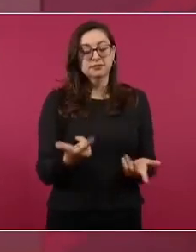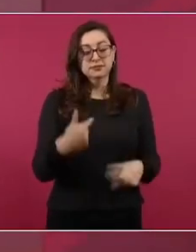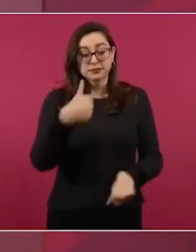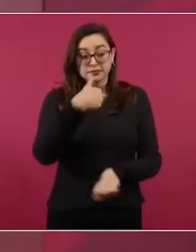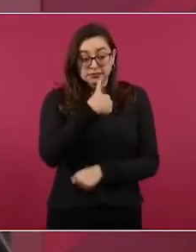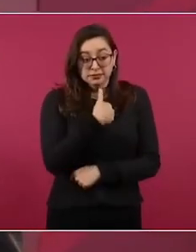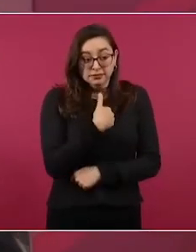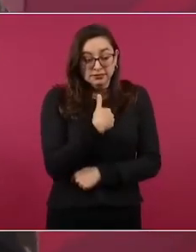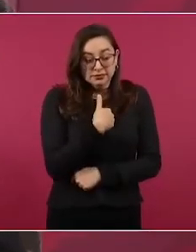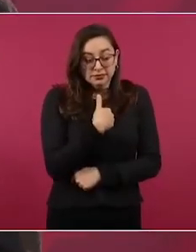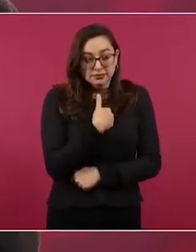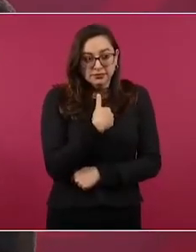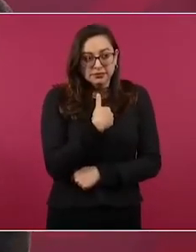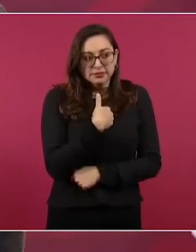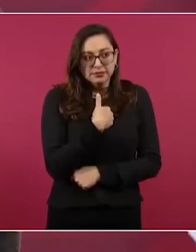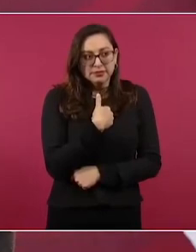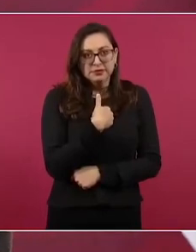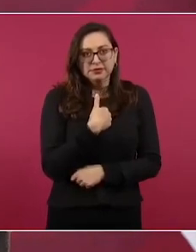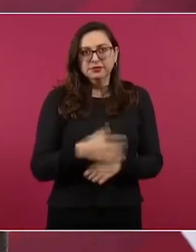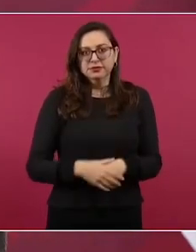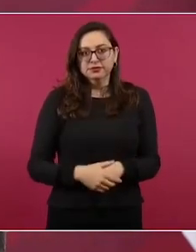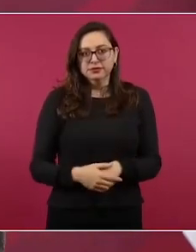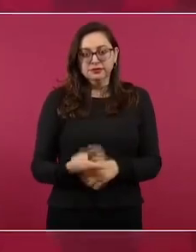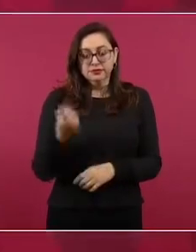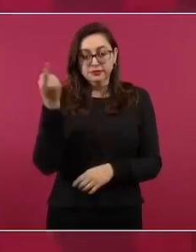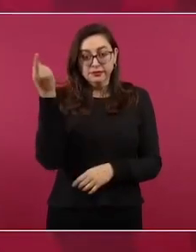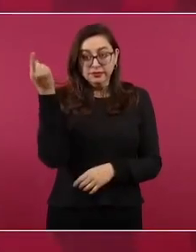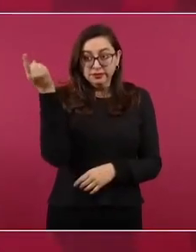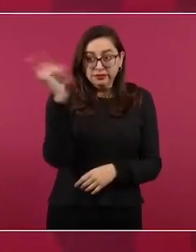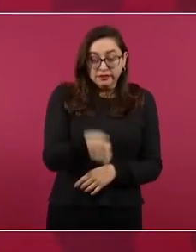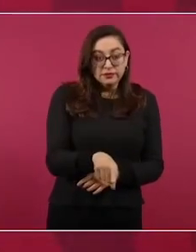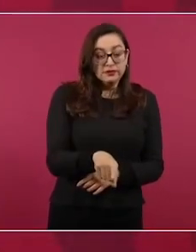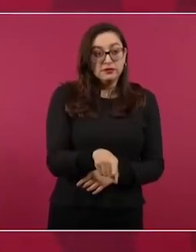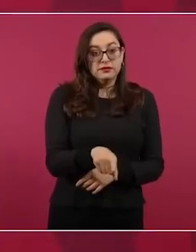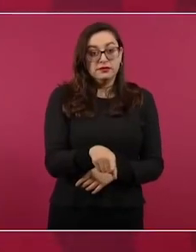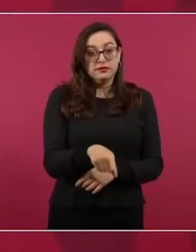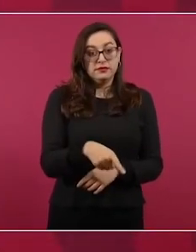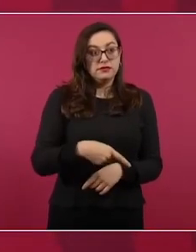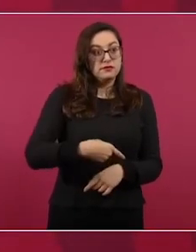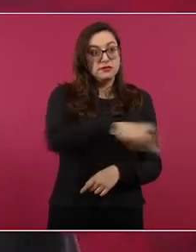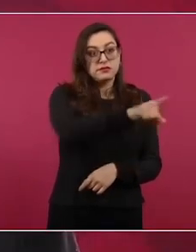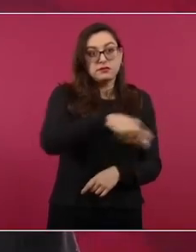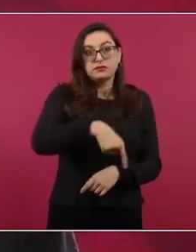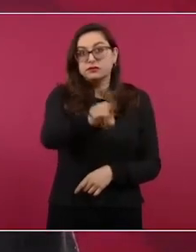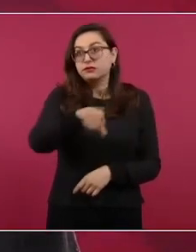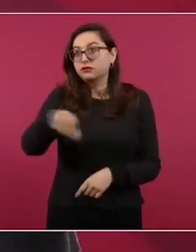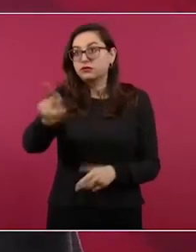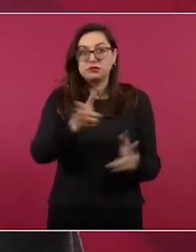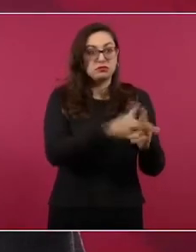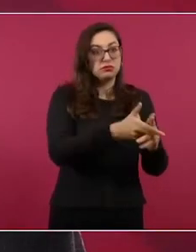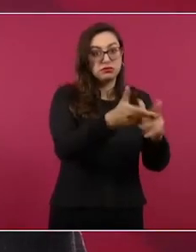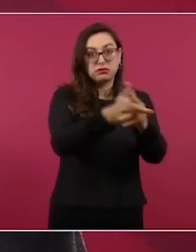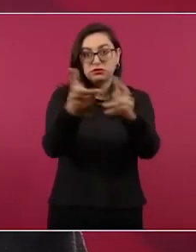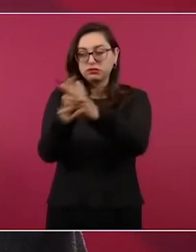no me atrevería a mandar a matar a nadie.